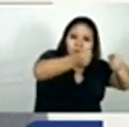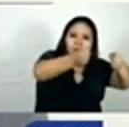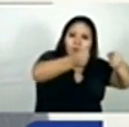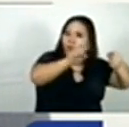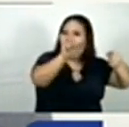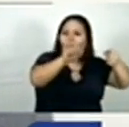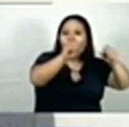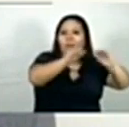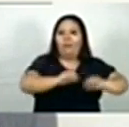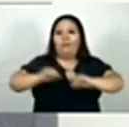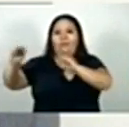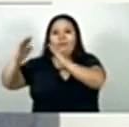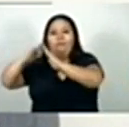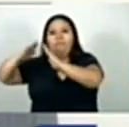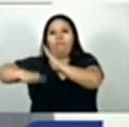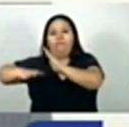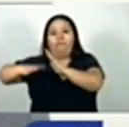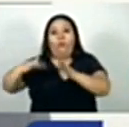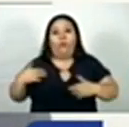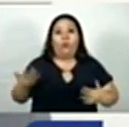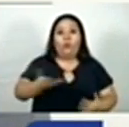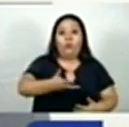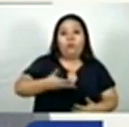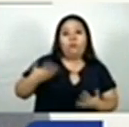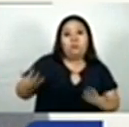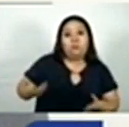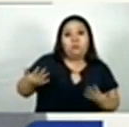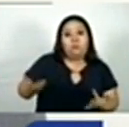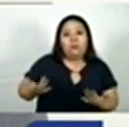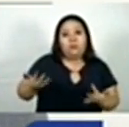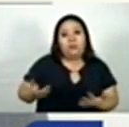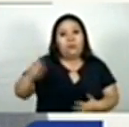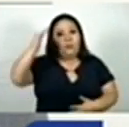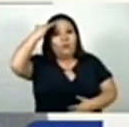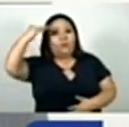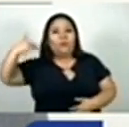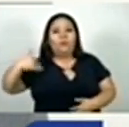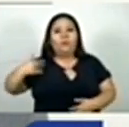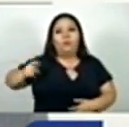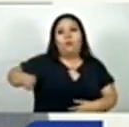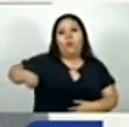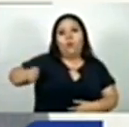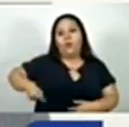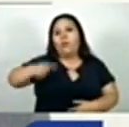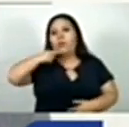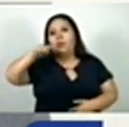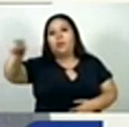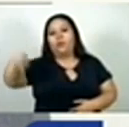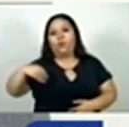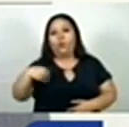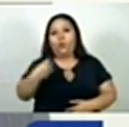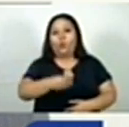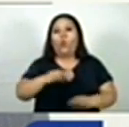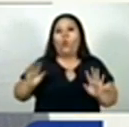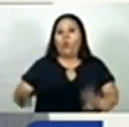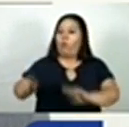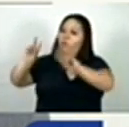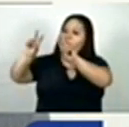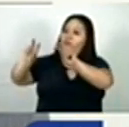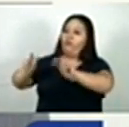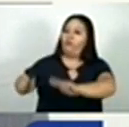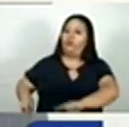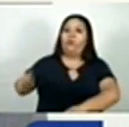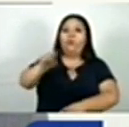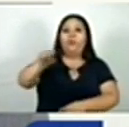estamos esperando, la señora jueza ha ordenado un peritaje médico para saber la situación de salud de